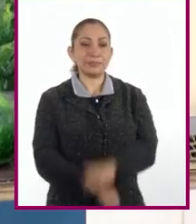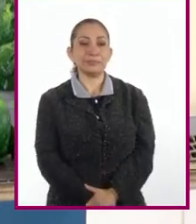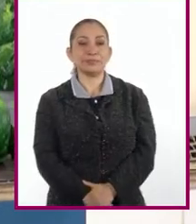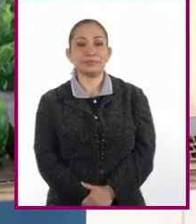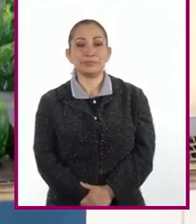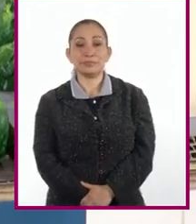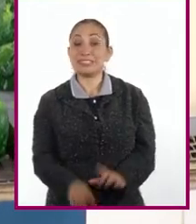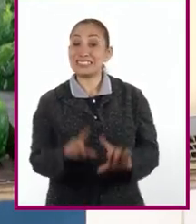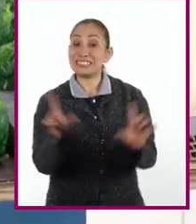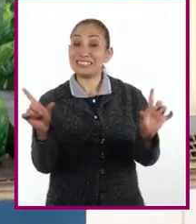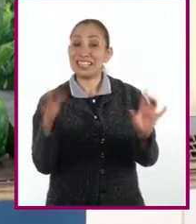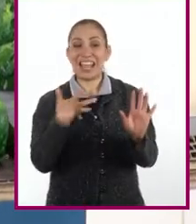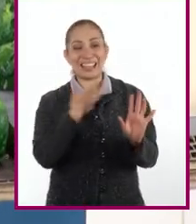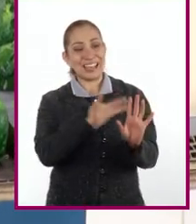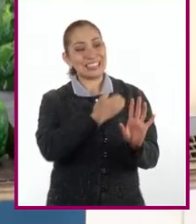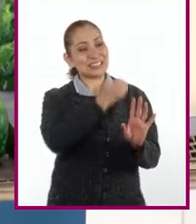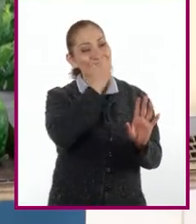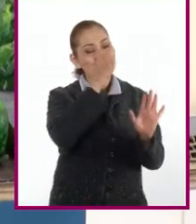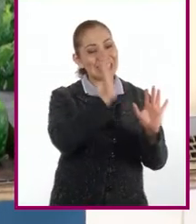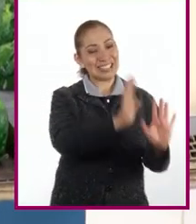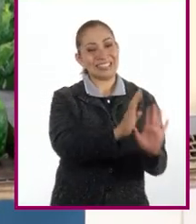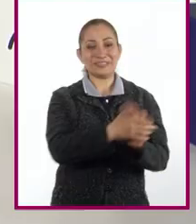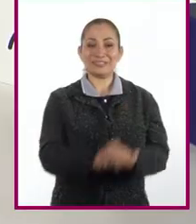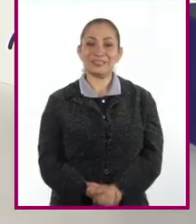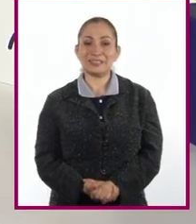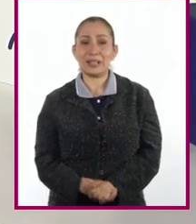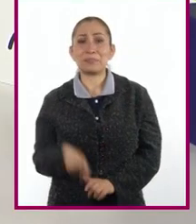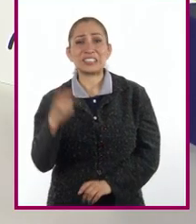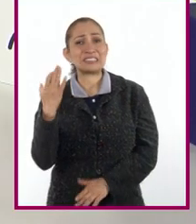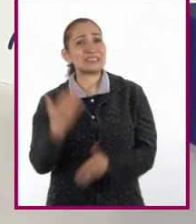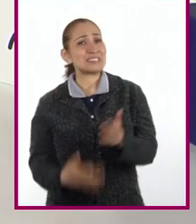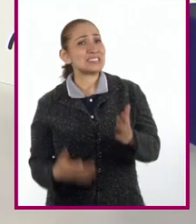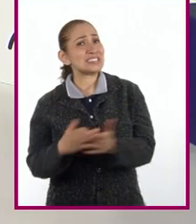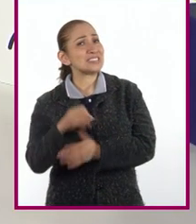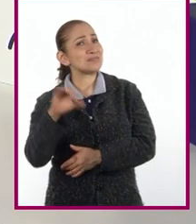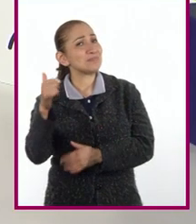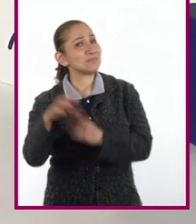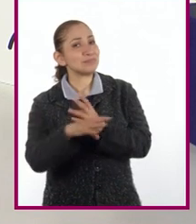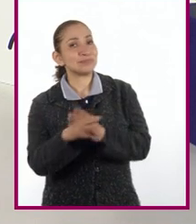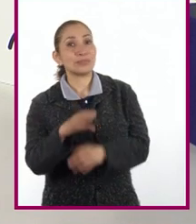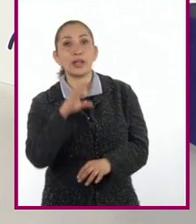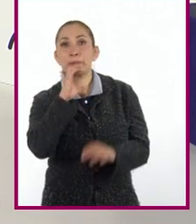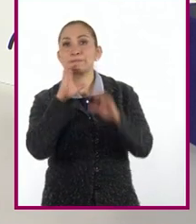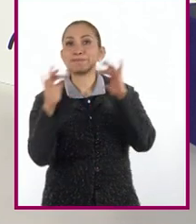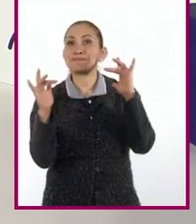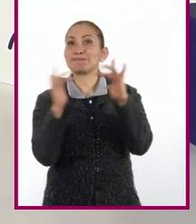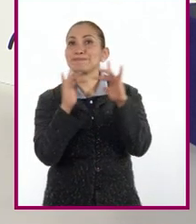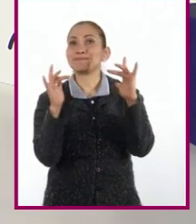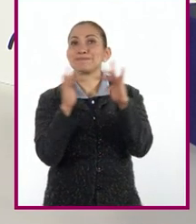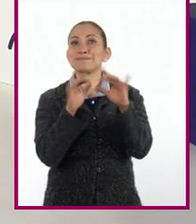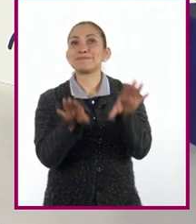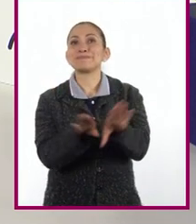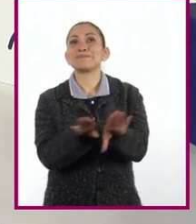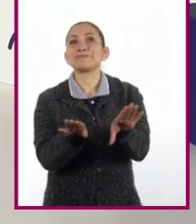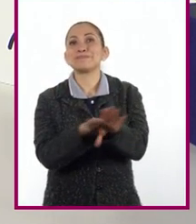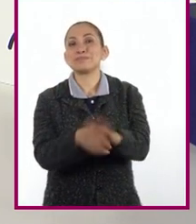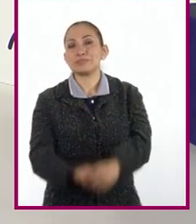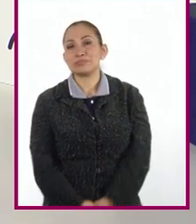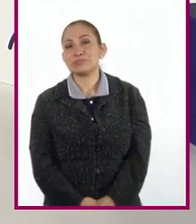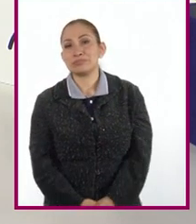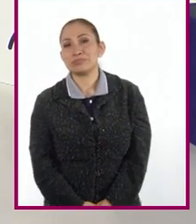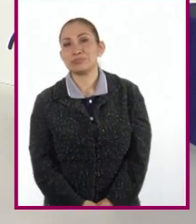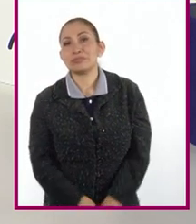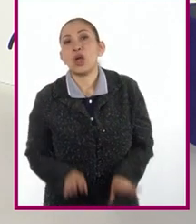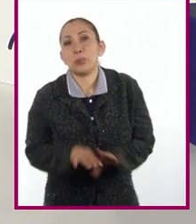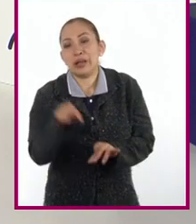Y listo. Tenemos la escuela. Pero hace falta algo. Comunicación. ¿Cómo nos comunicamos? Es correcto. ¿Cómo